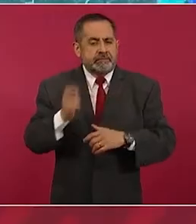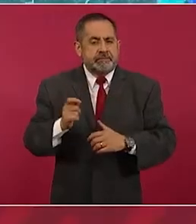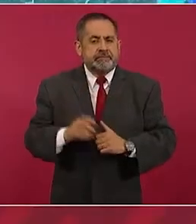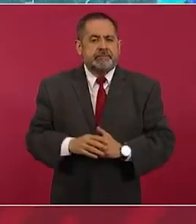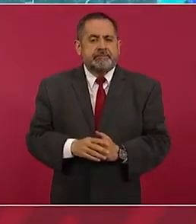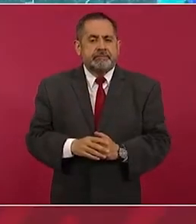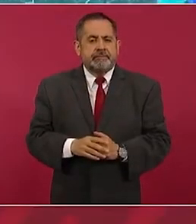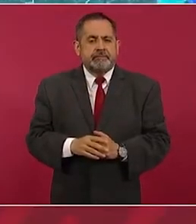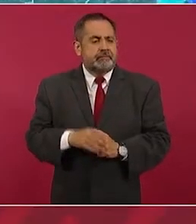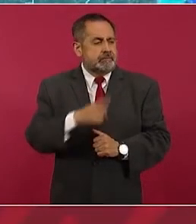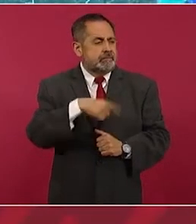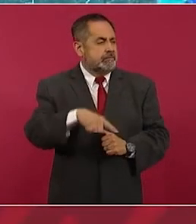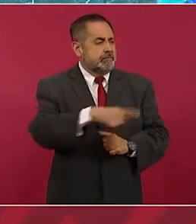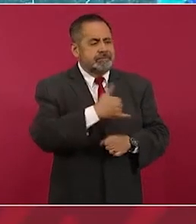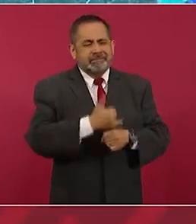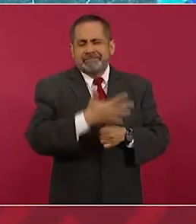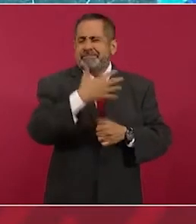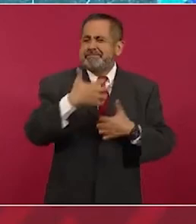la inconformidad?